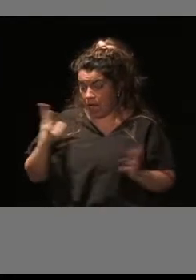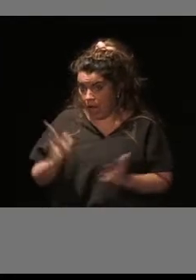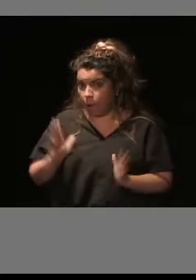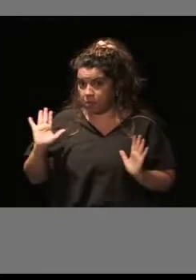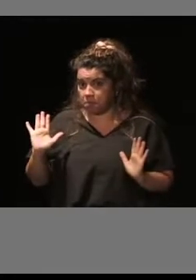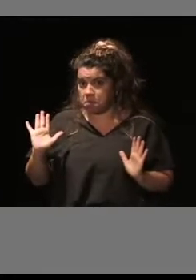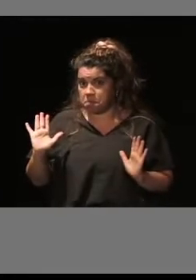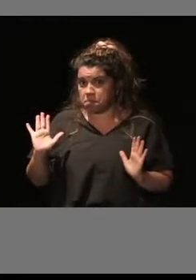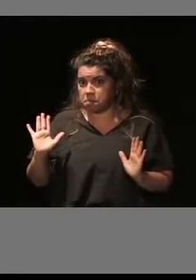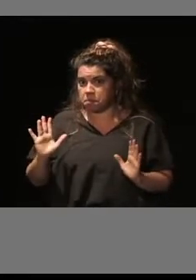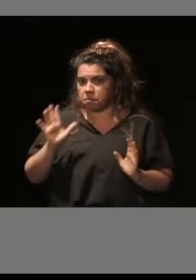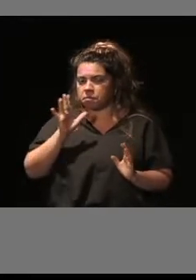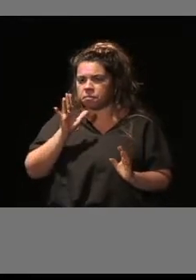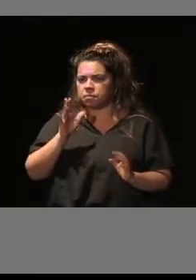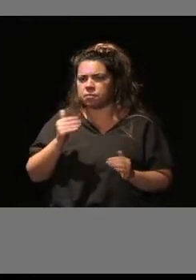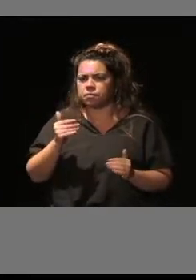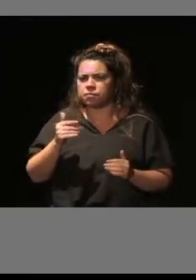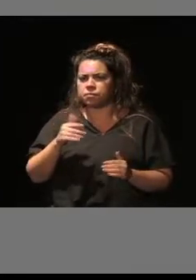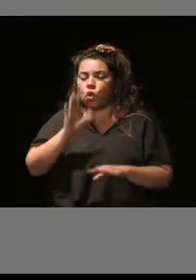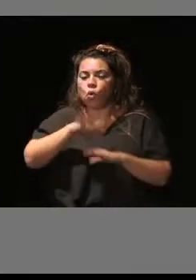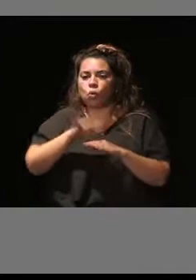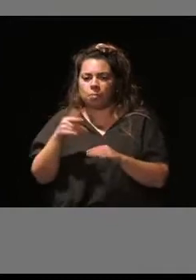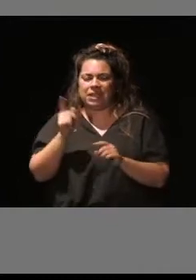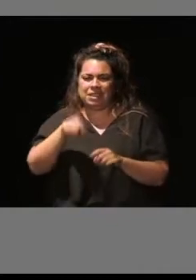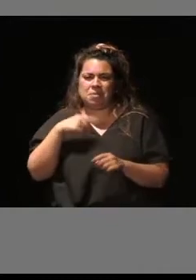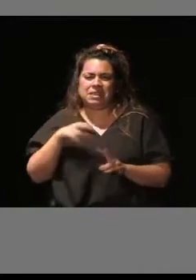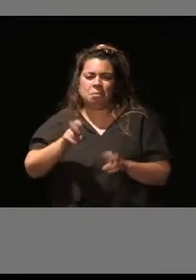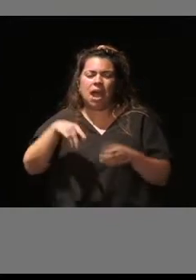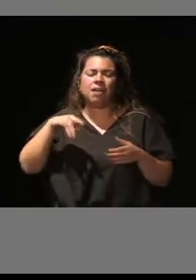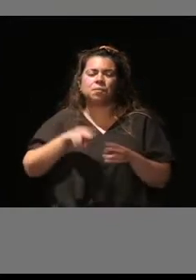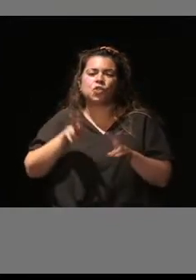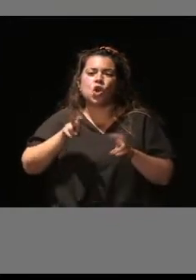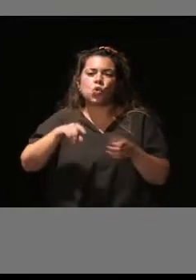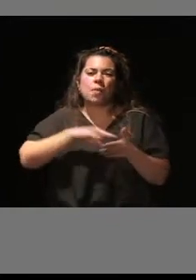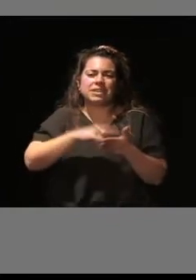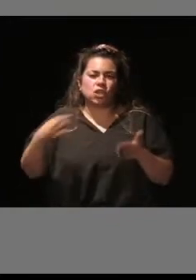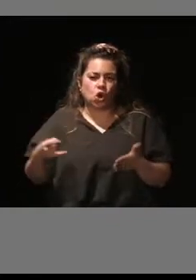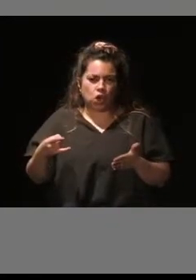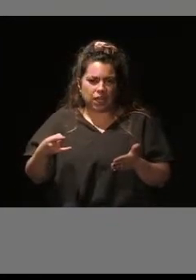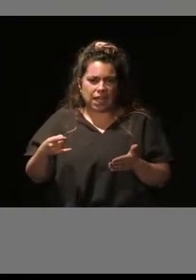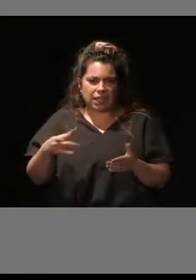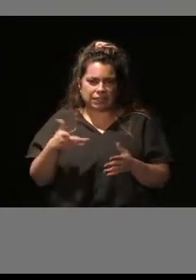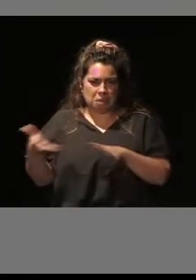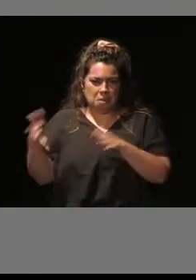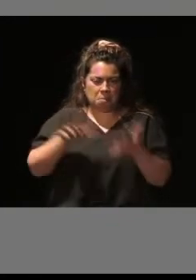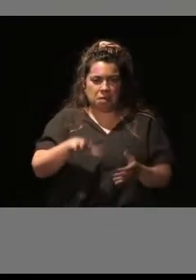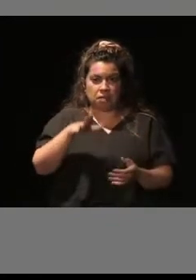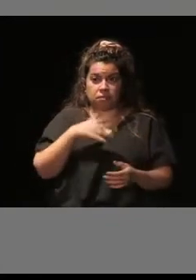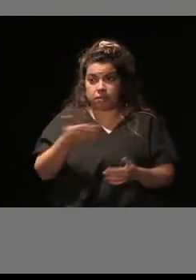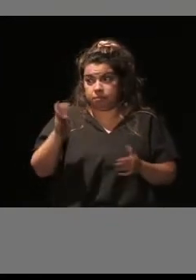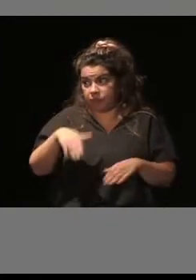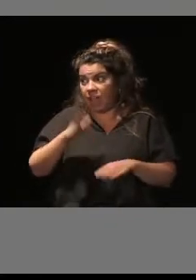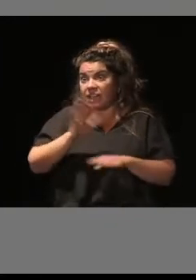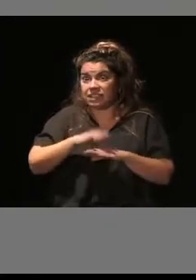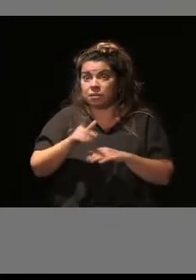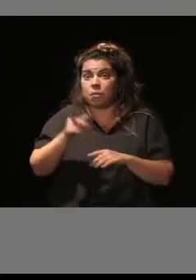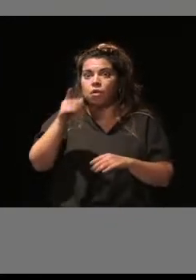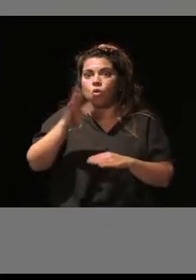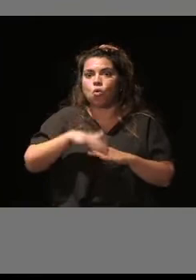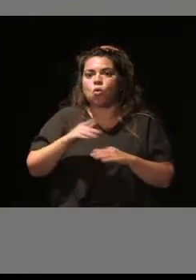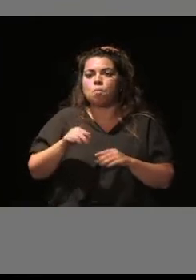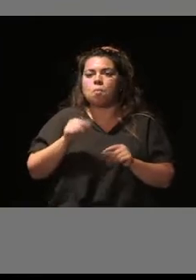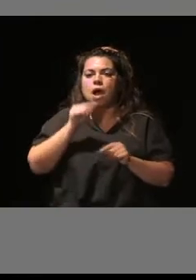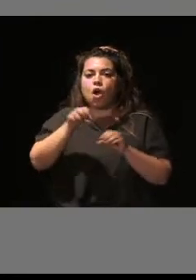al auge que ha habido de las nuevas tecnologías, sobre todo como consecuencia de la crisis del COVID, ¿no?, en el que se ha